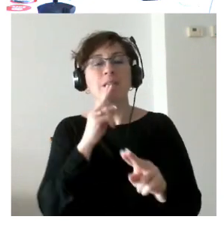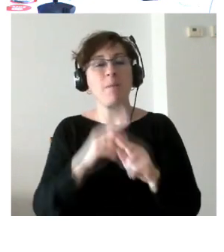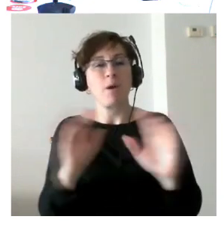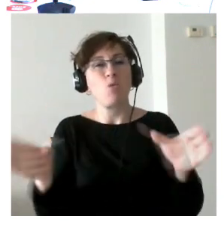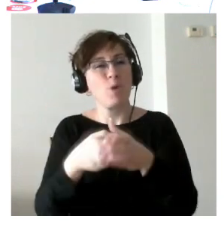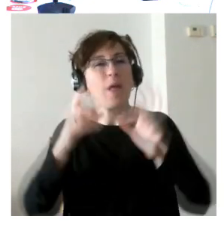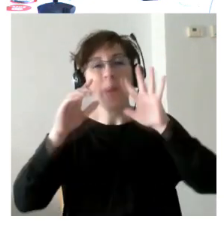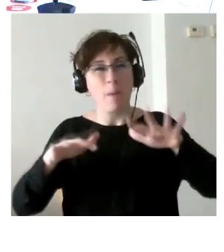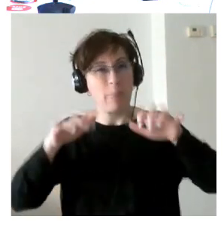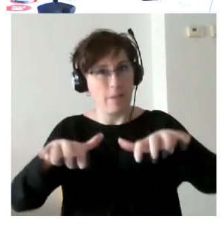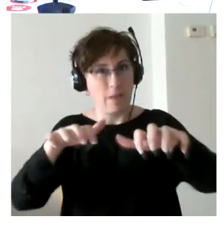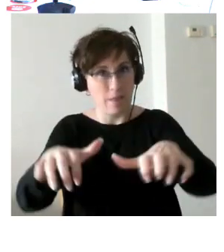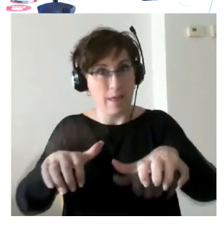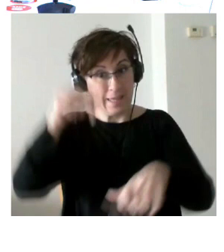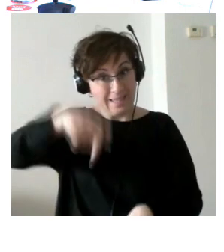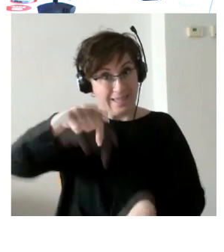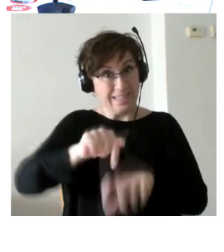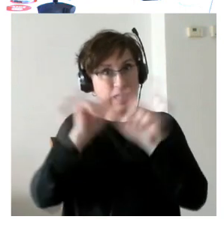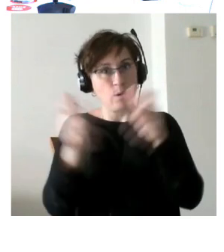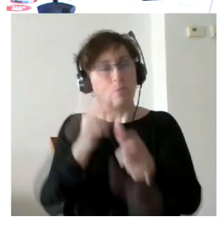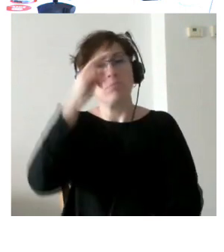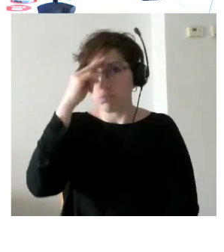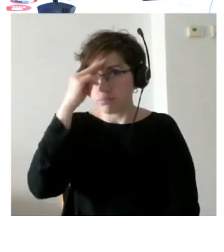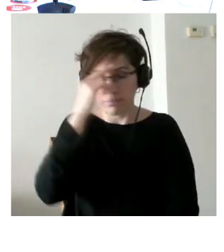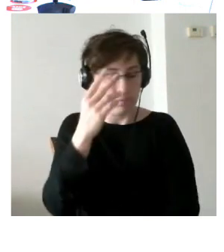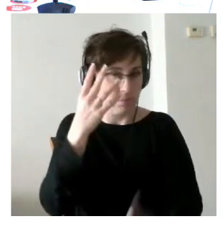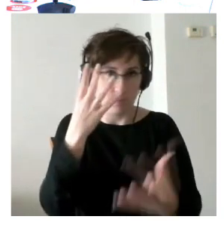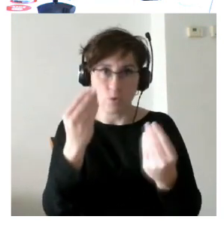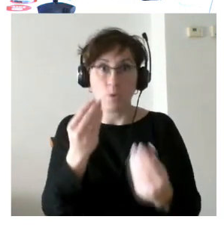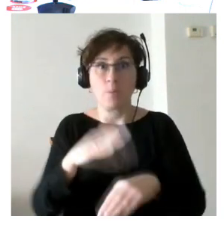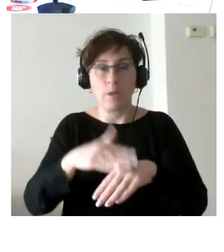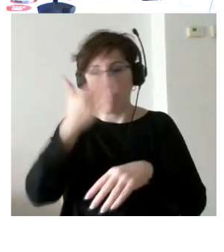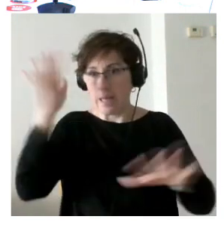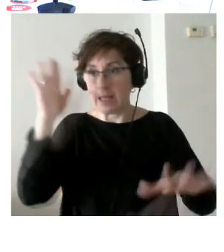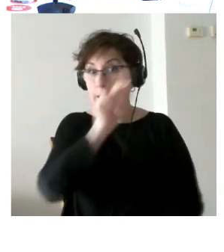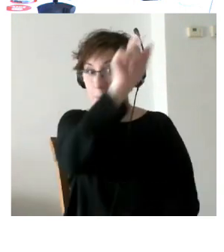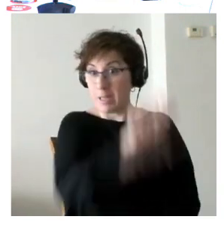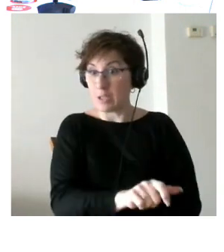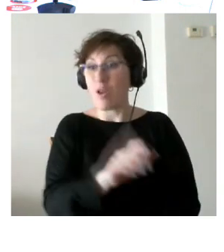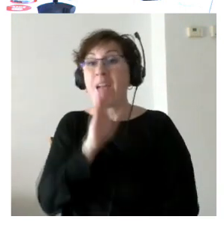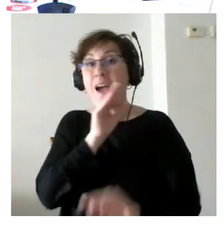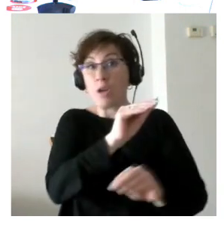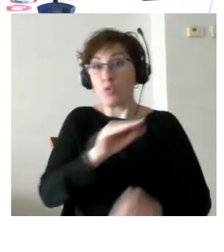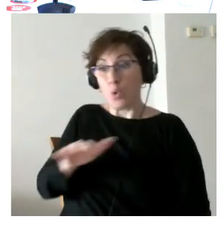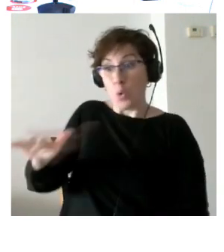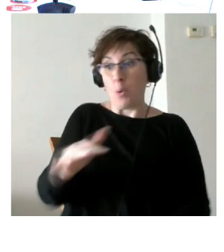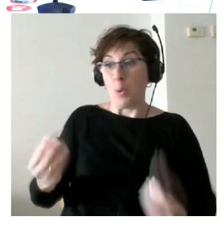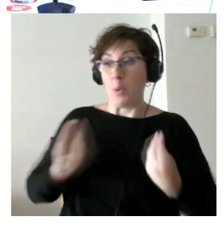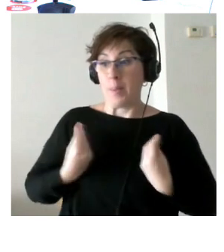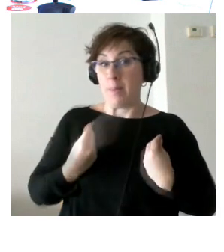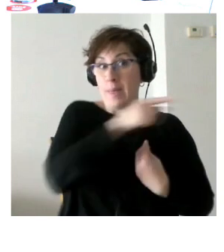había una preocupación porque decían si la persona vuelve al barrio donde vivía ahí puede haber